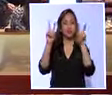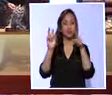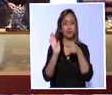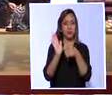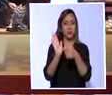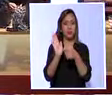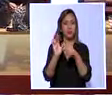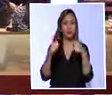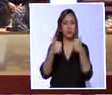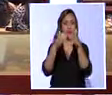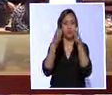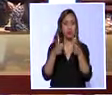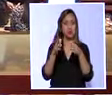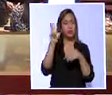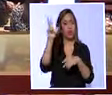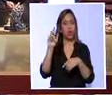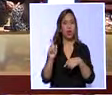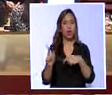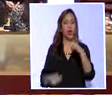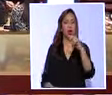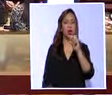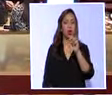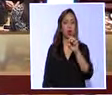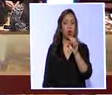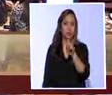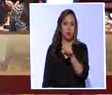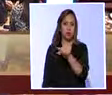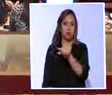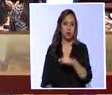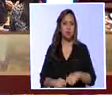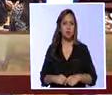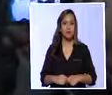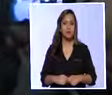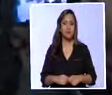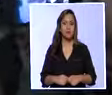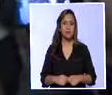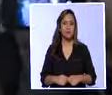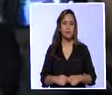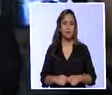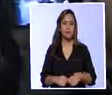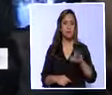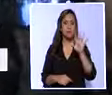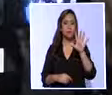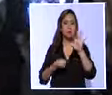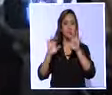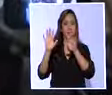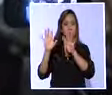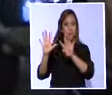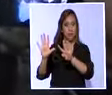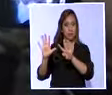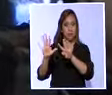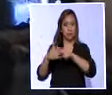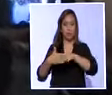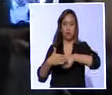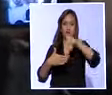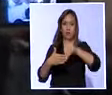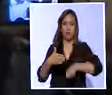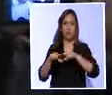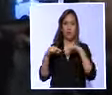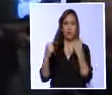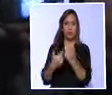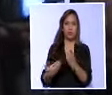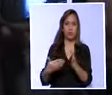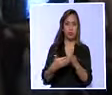pronunció el asambleísta por Creo, Roberto Gómez. Con 59 firmas de la oposición,